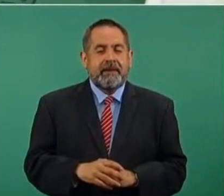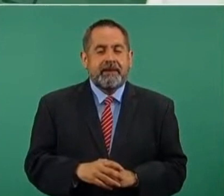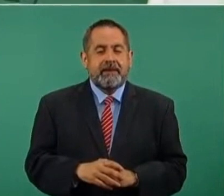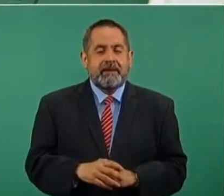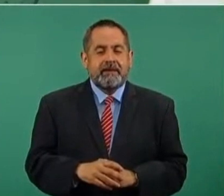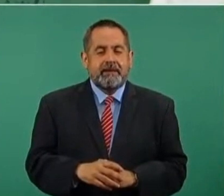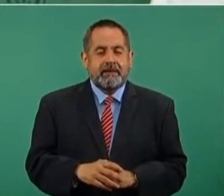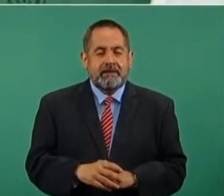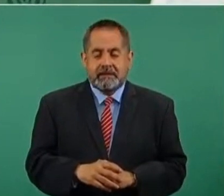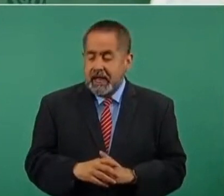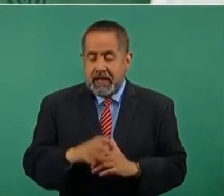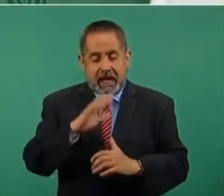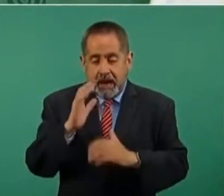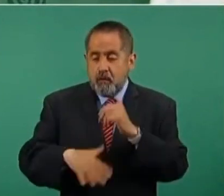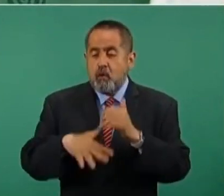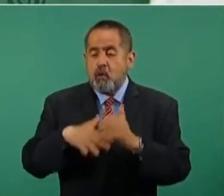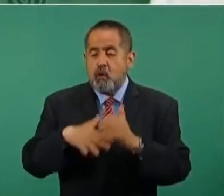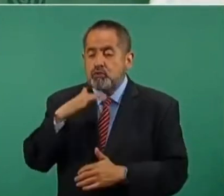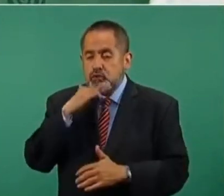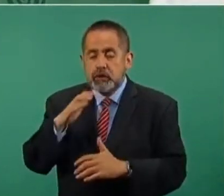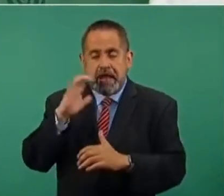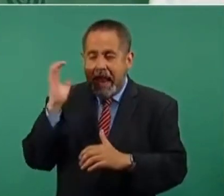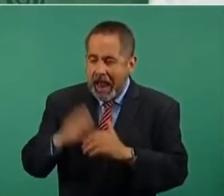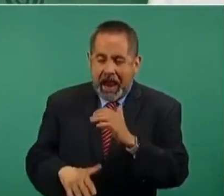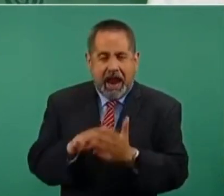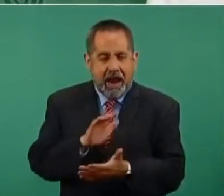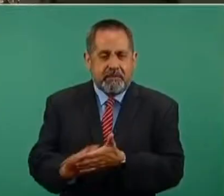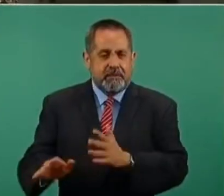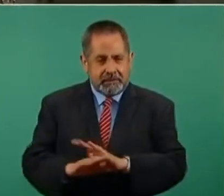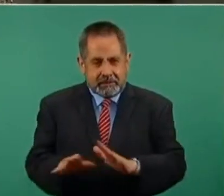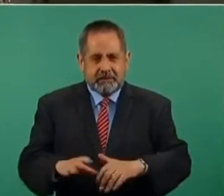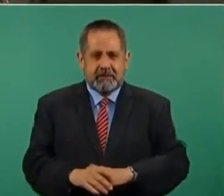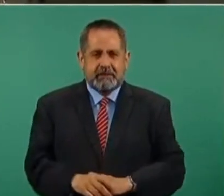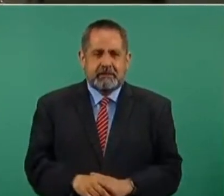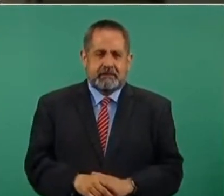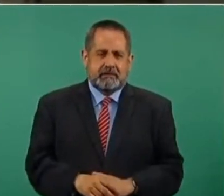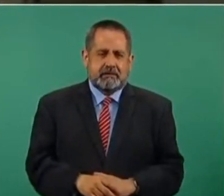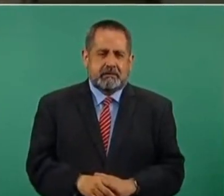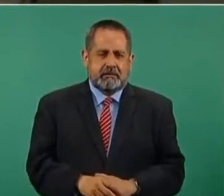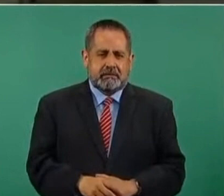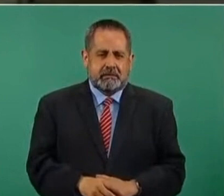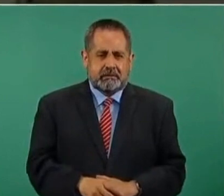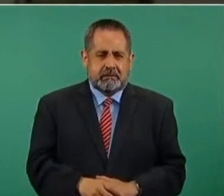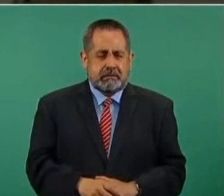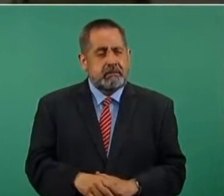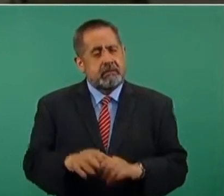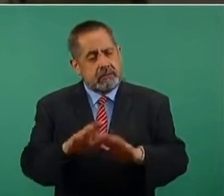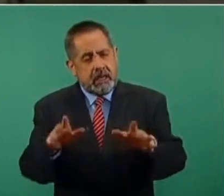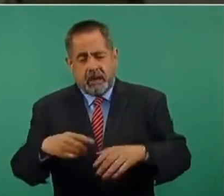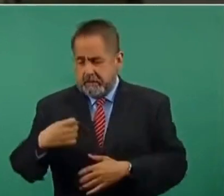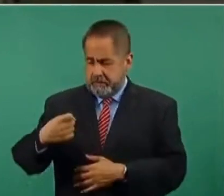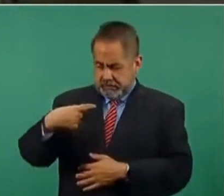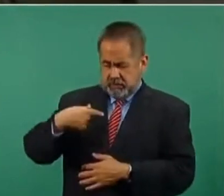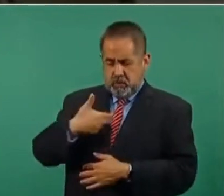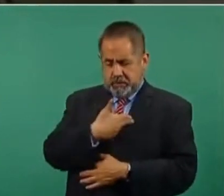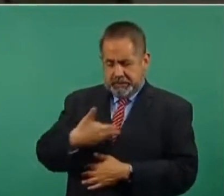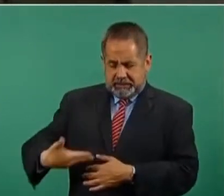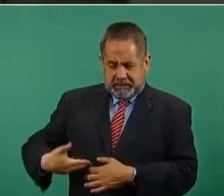Ya se acabó. ¿Pero cómo, presidente? Pues porque el presidente no es corrupto